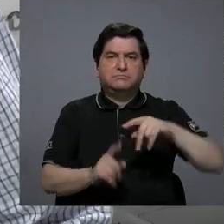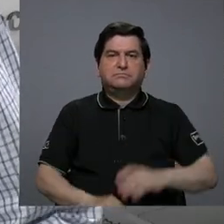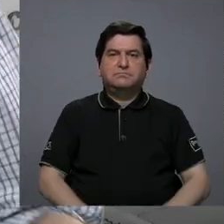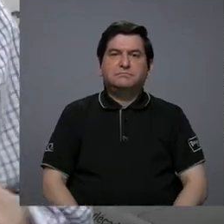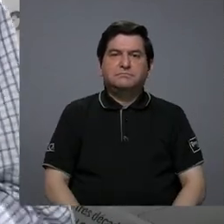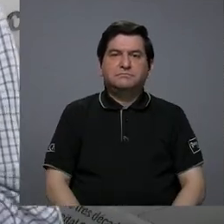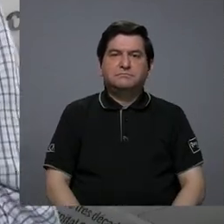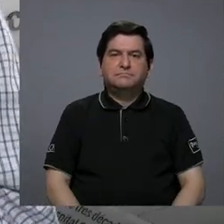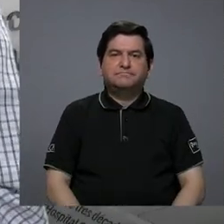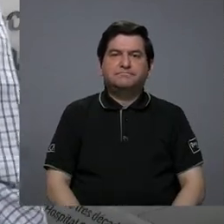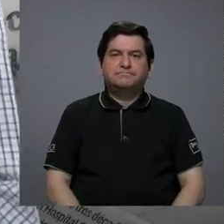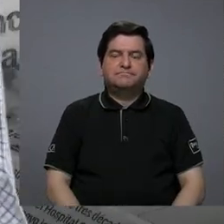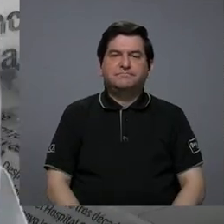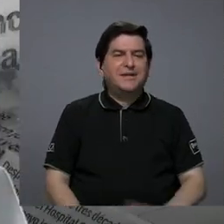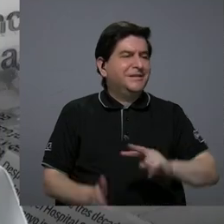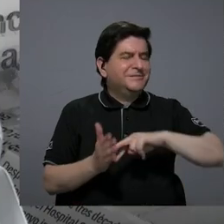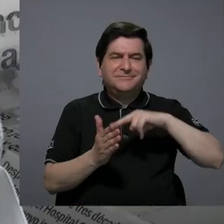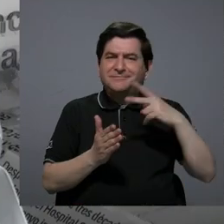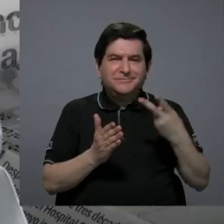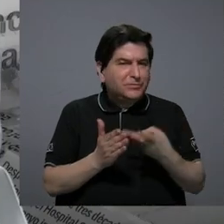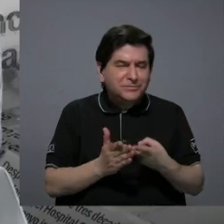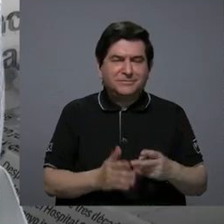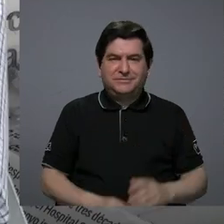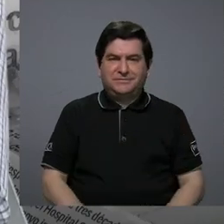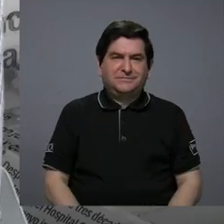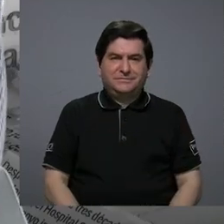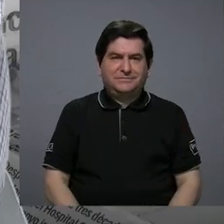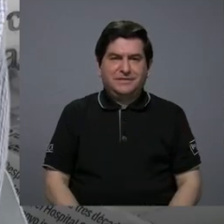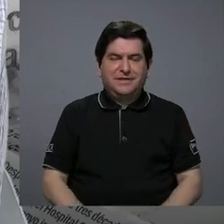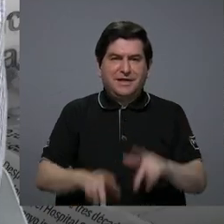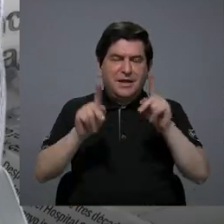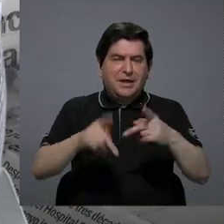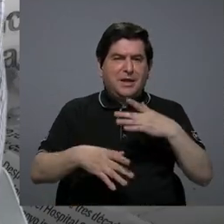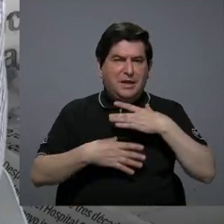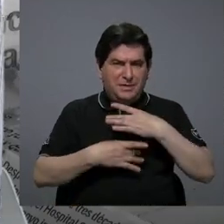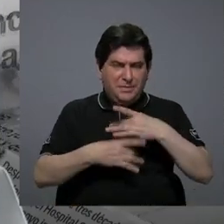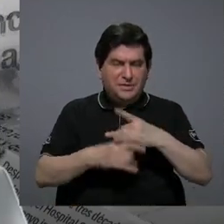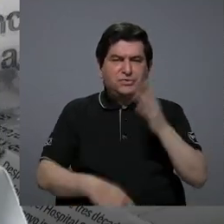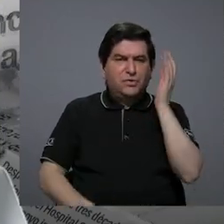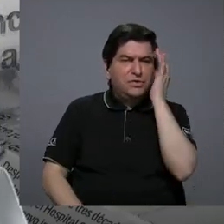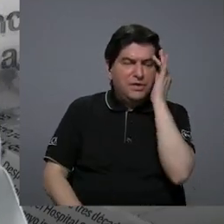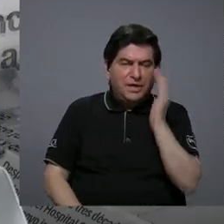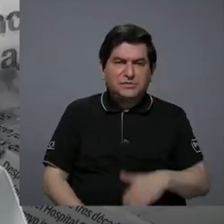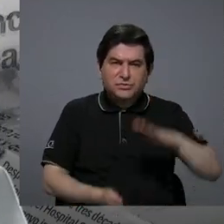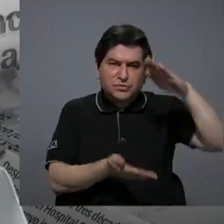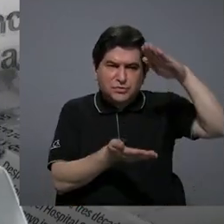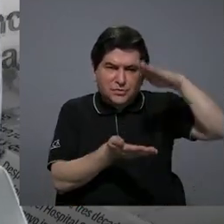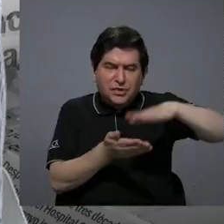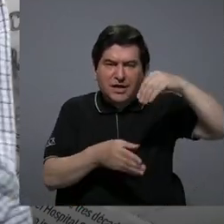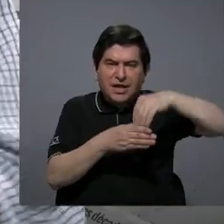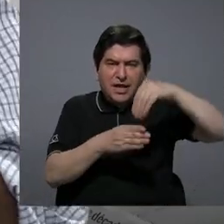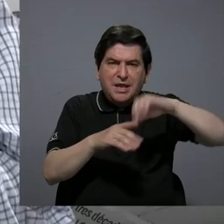Entonces, no es que quienes nos interesamos y nos preocupamos por la disminución de la inversión social estamos